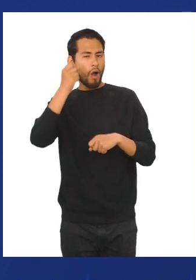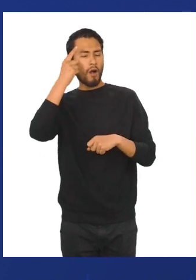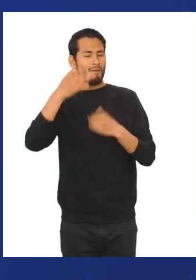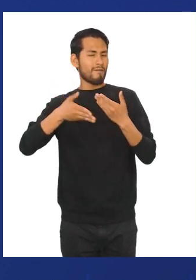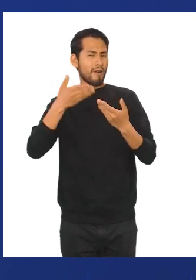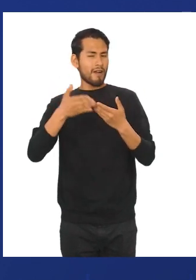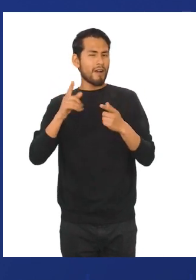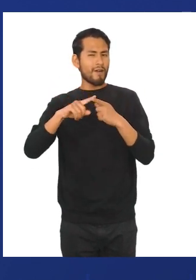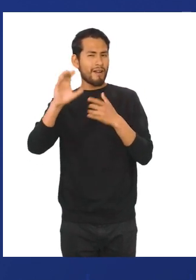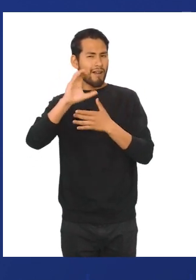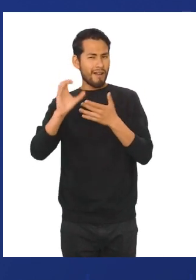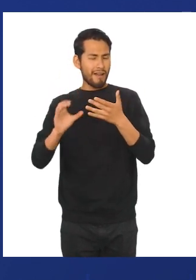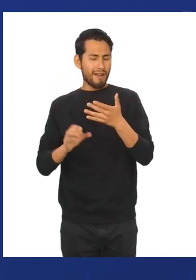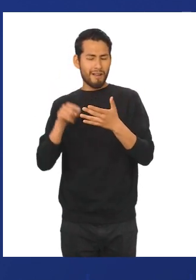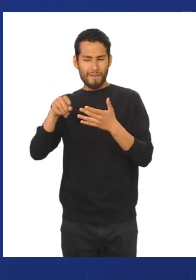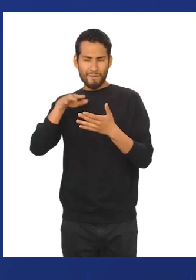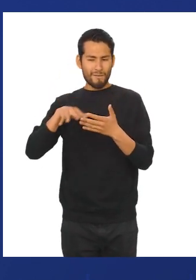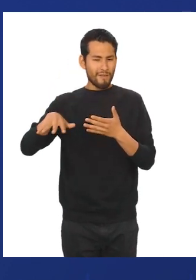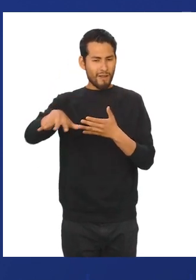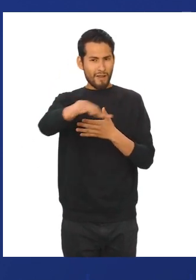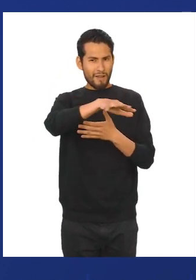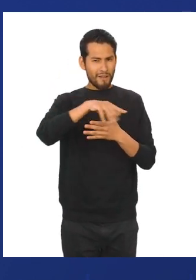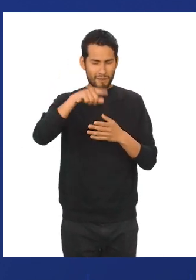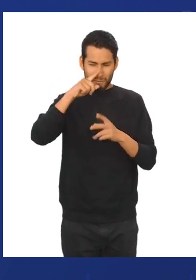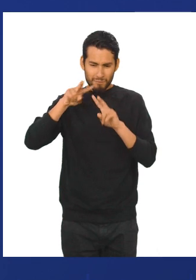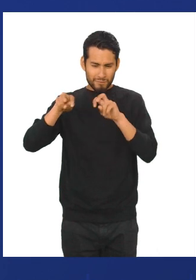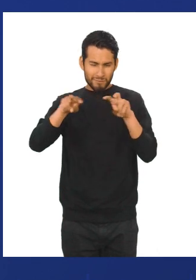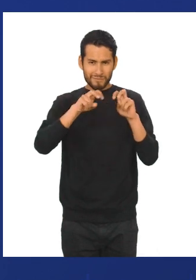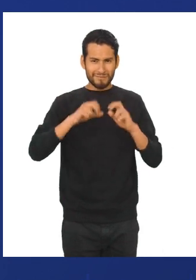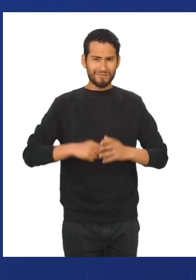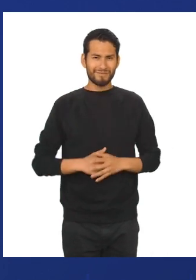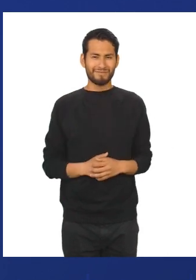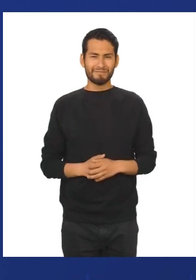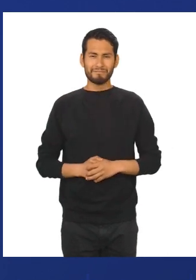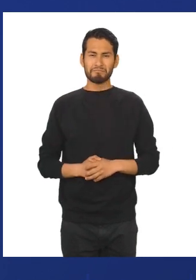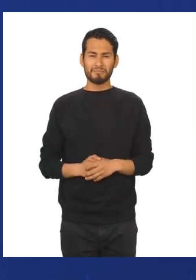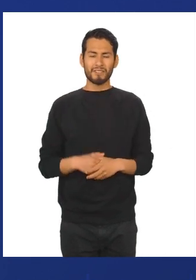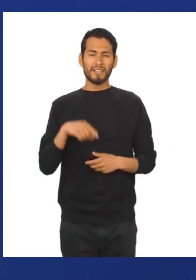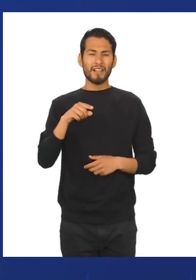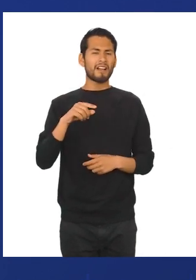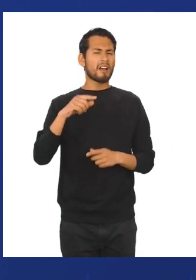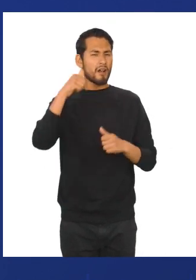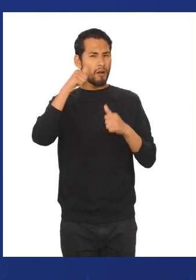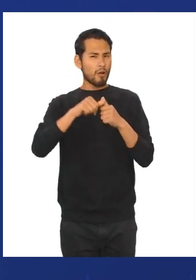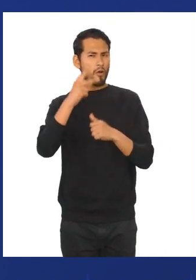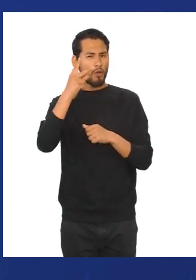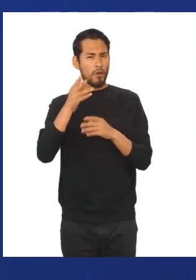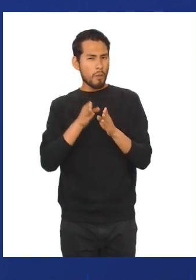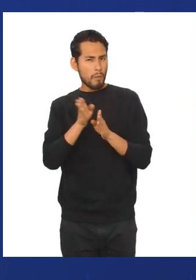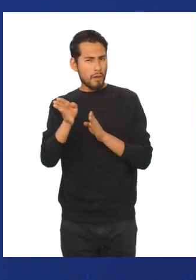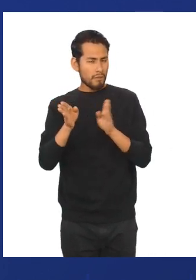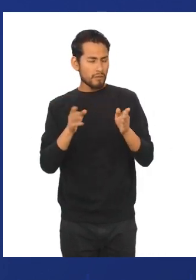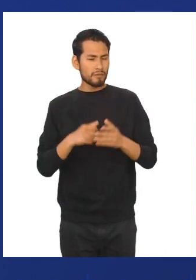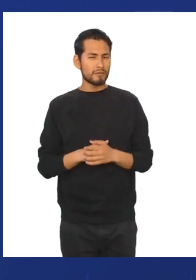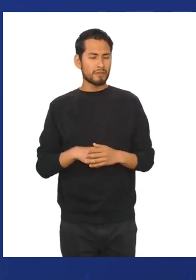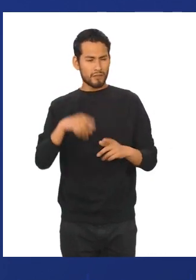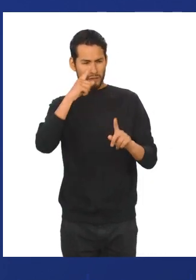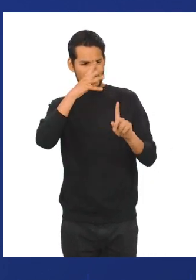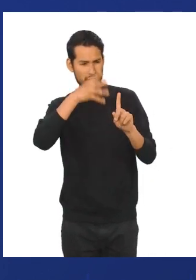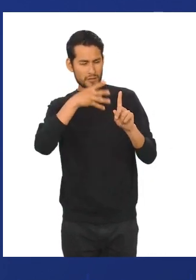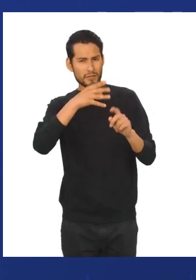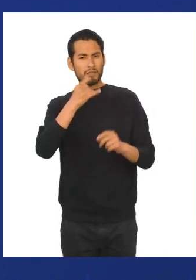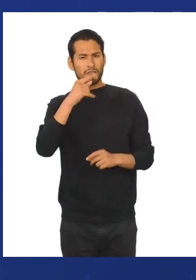de las características que conciernen al fenómeno estudiado. Recordemos además sus dos ramas, descritiva e